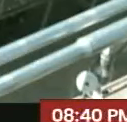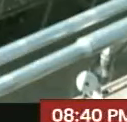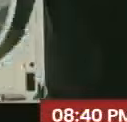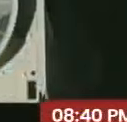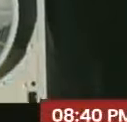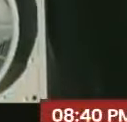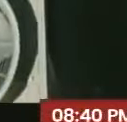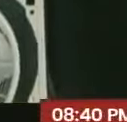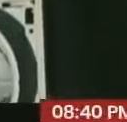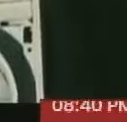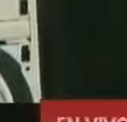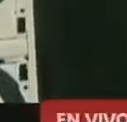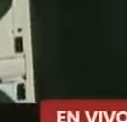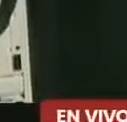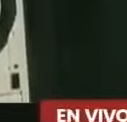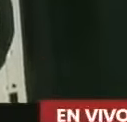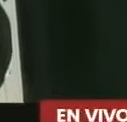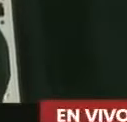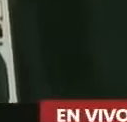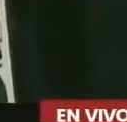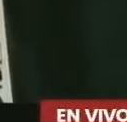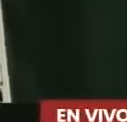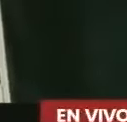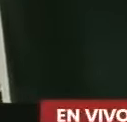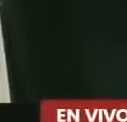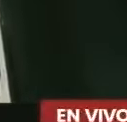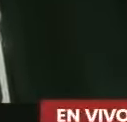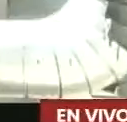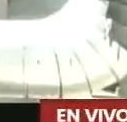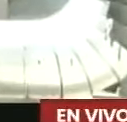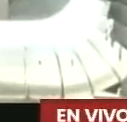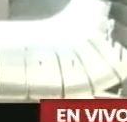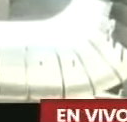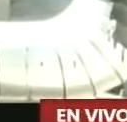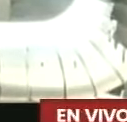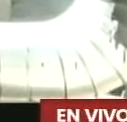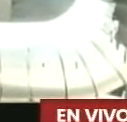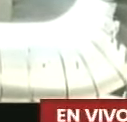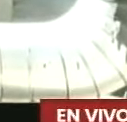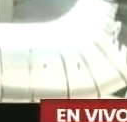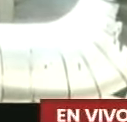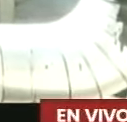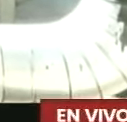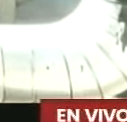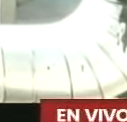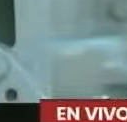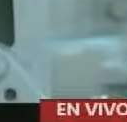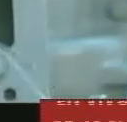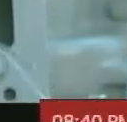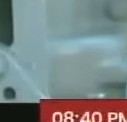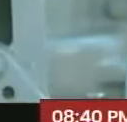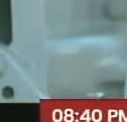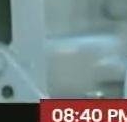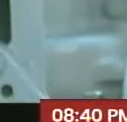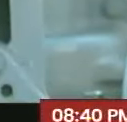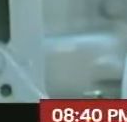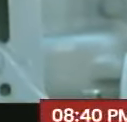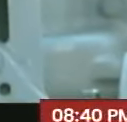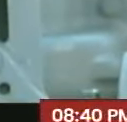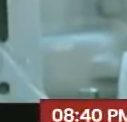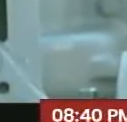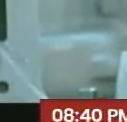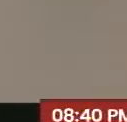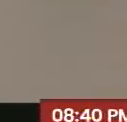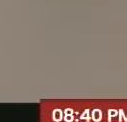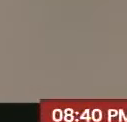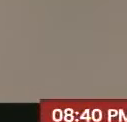acondicionados, se recuperaron dos chillers, se colocaron dos chillers nuevos, se hizo el mantenimiento correctivo de 64 unidades